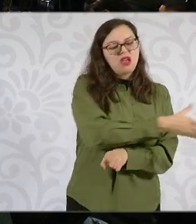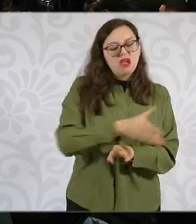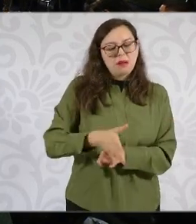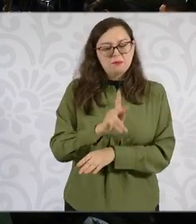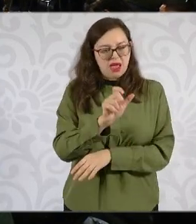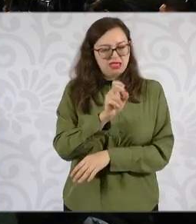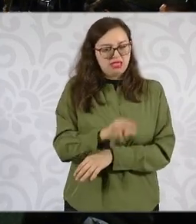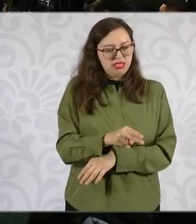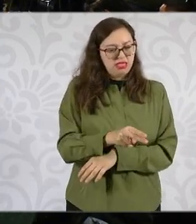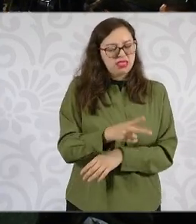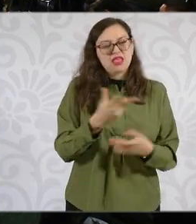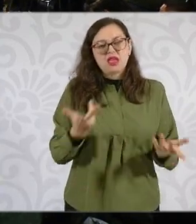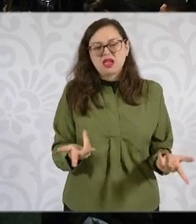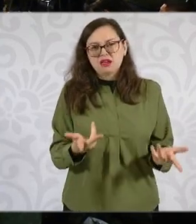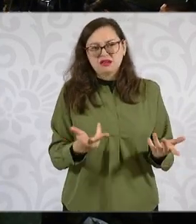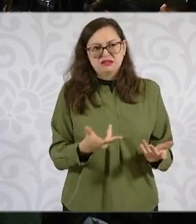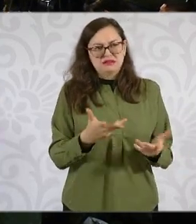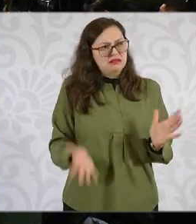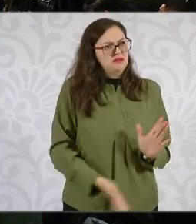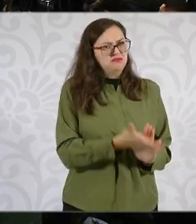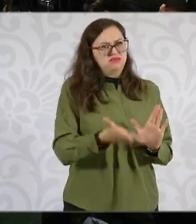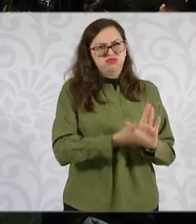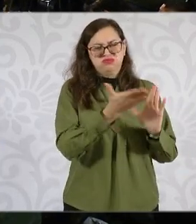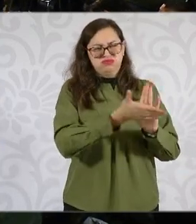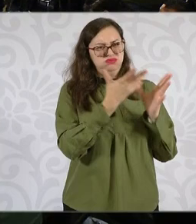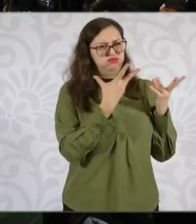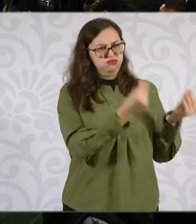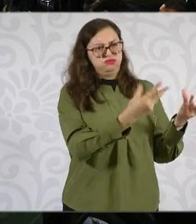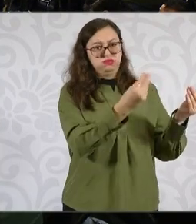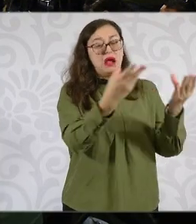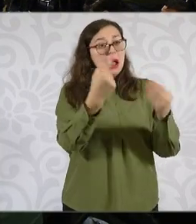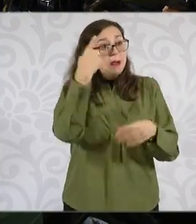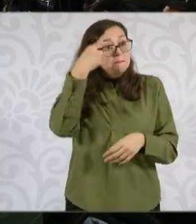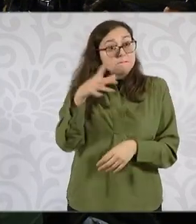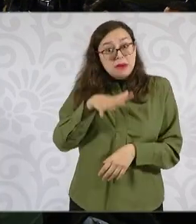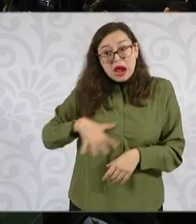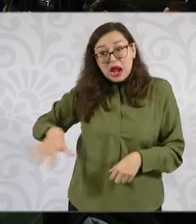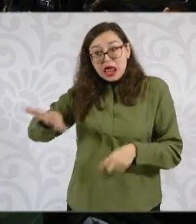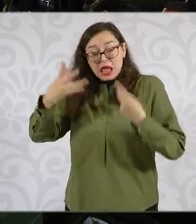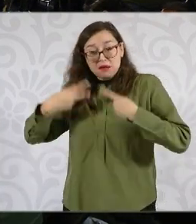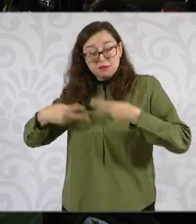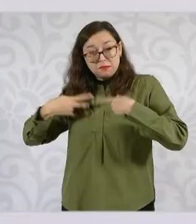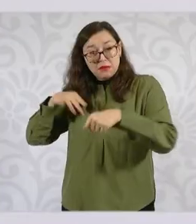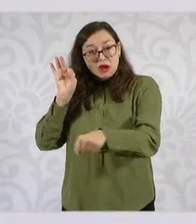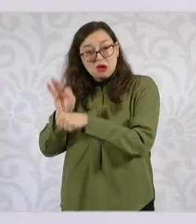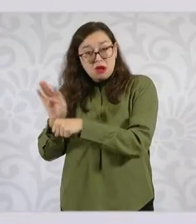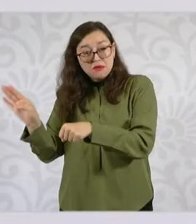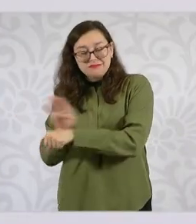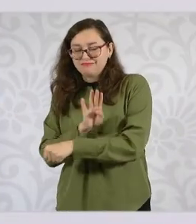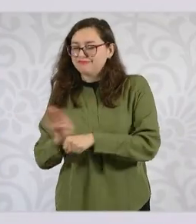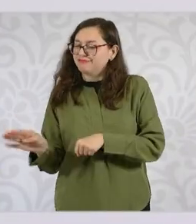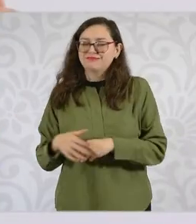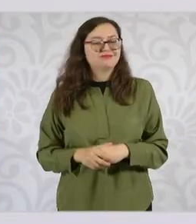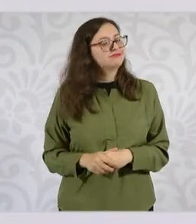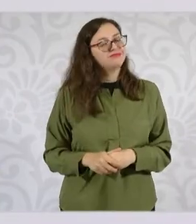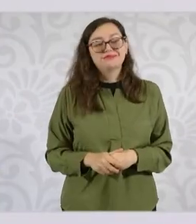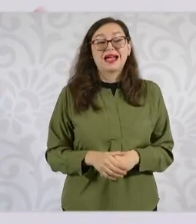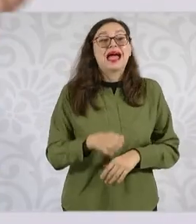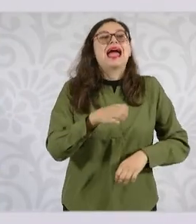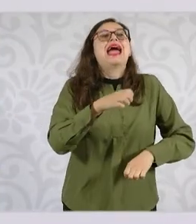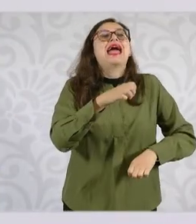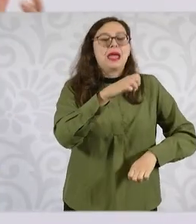era un programa de desarrollo inmobiliario en donde quienes se beneficiarían fueron empresas